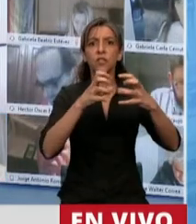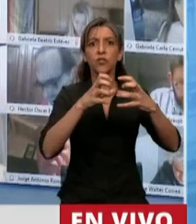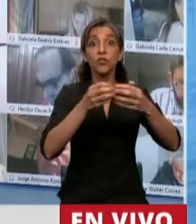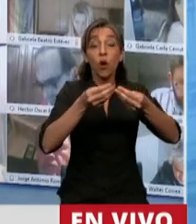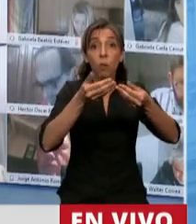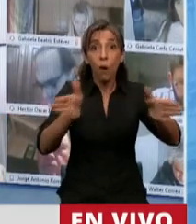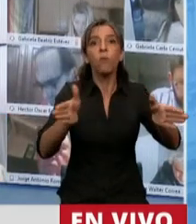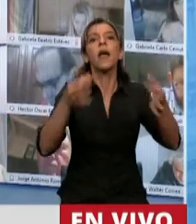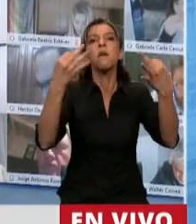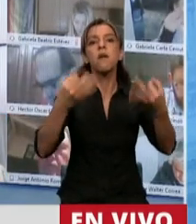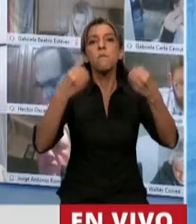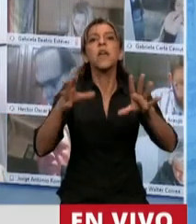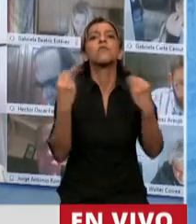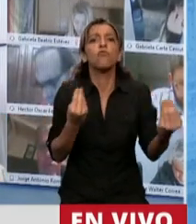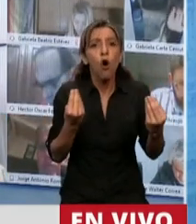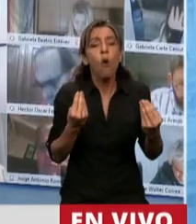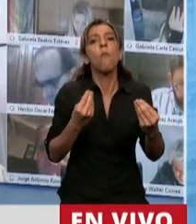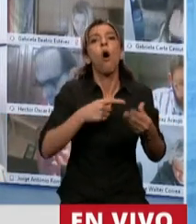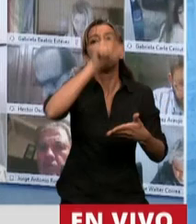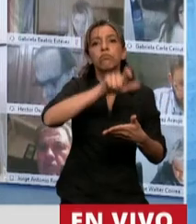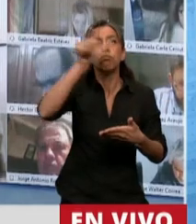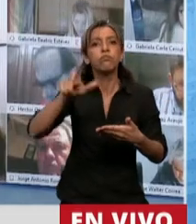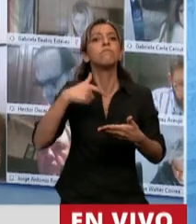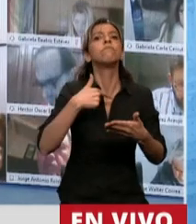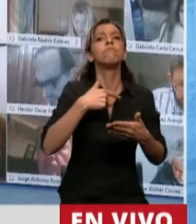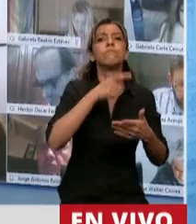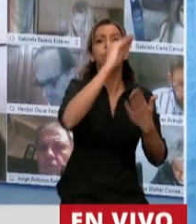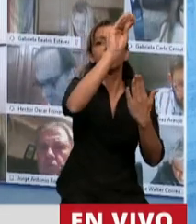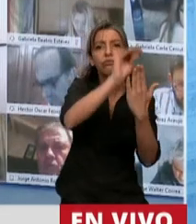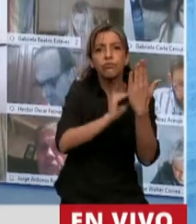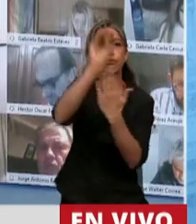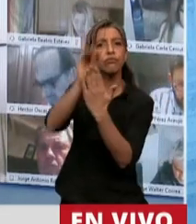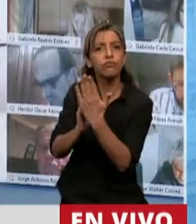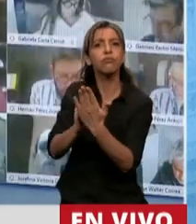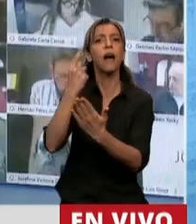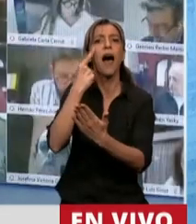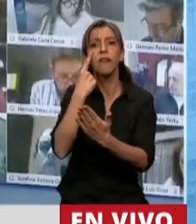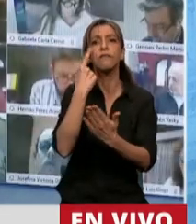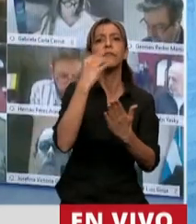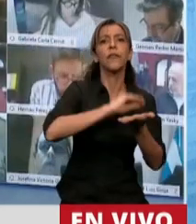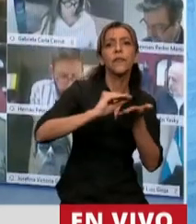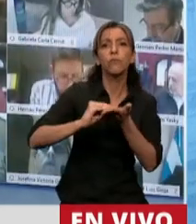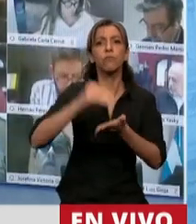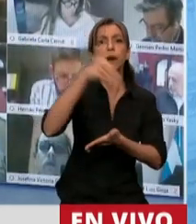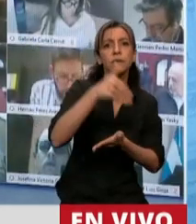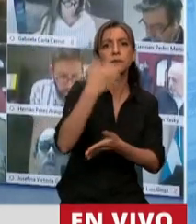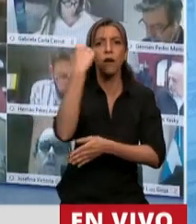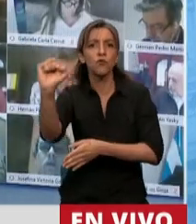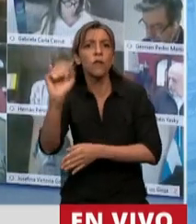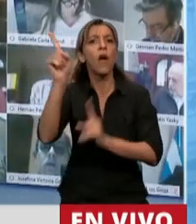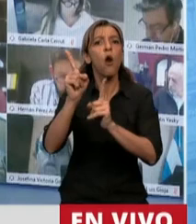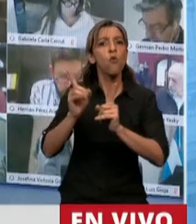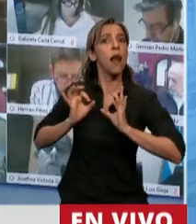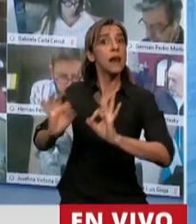diputados presentes y ausentes, indicando con relación a estos últimos cuáles se encuentran con licencia y cuáles